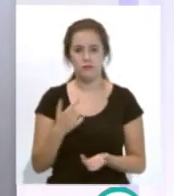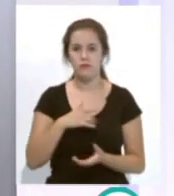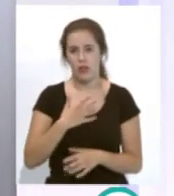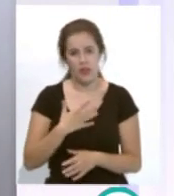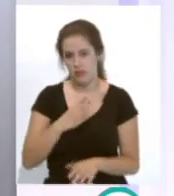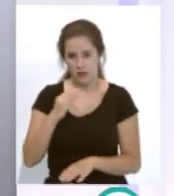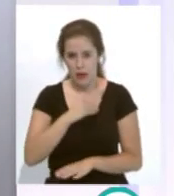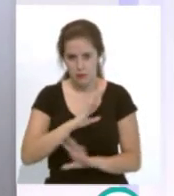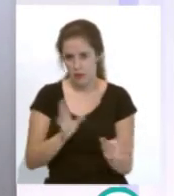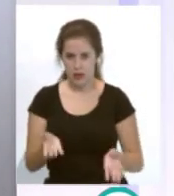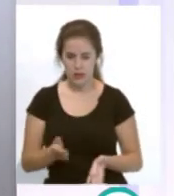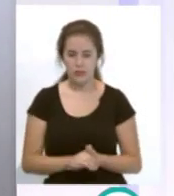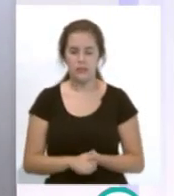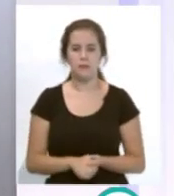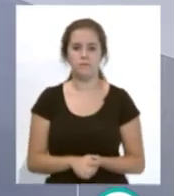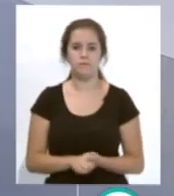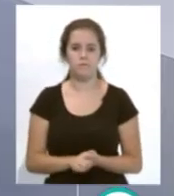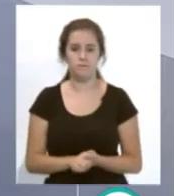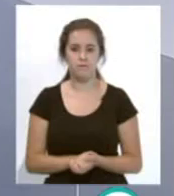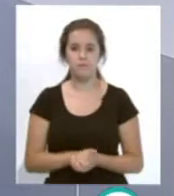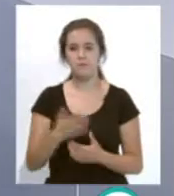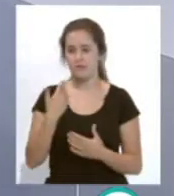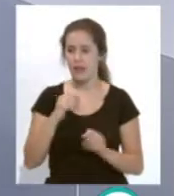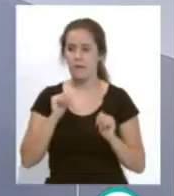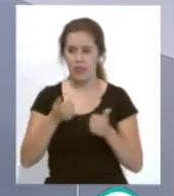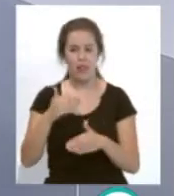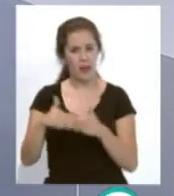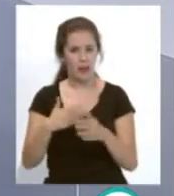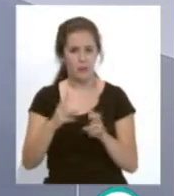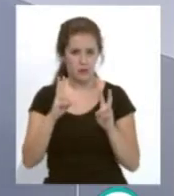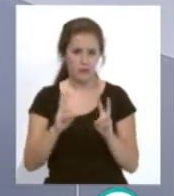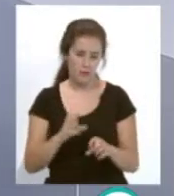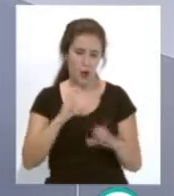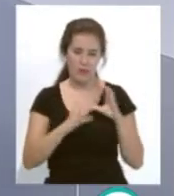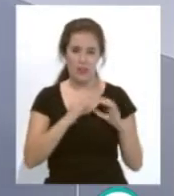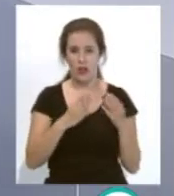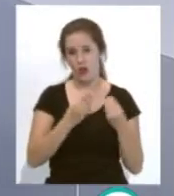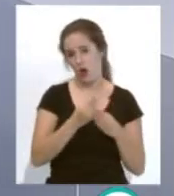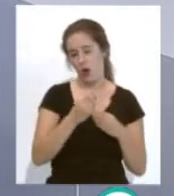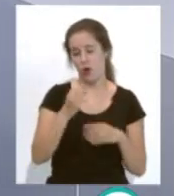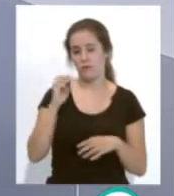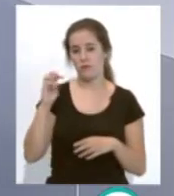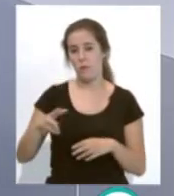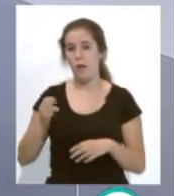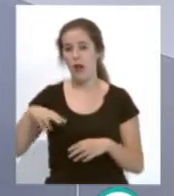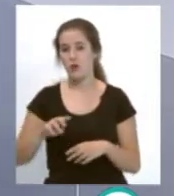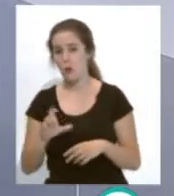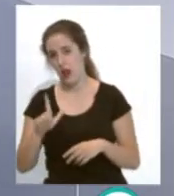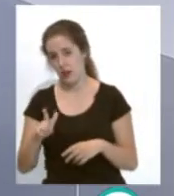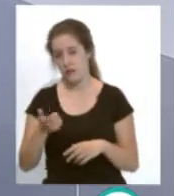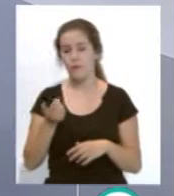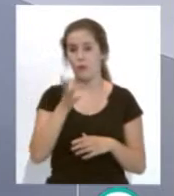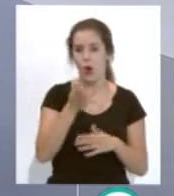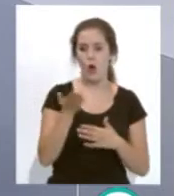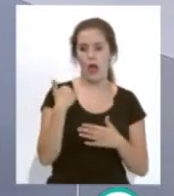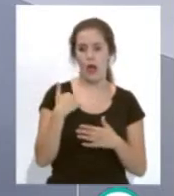lamentable, es completamente lamentable. Ya entraremos en materia de la conversación que has tenido ayer con Manuel Vizcaíno, que fue sabrosito y tenemos grabado